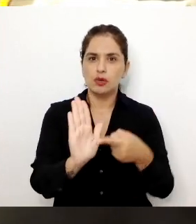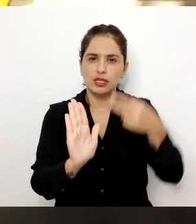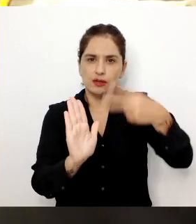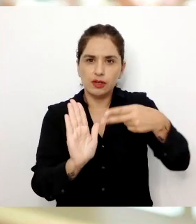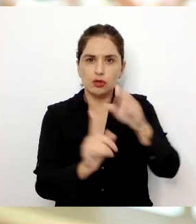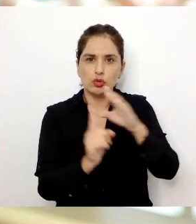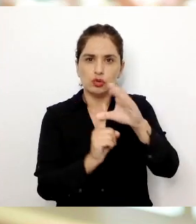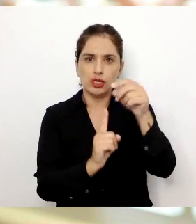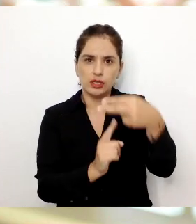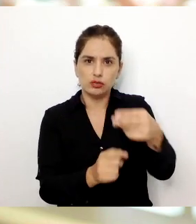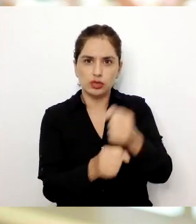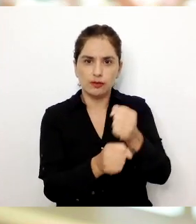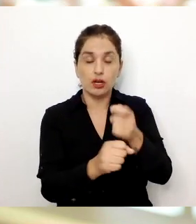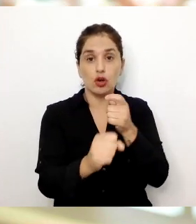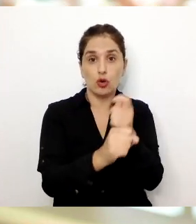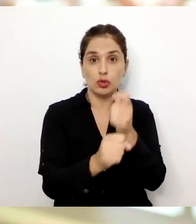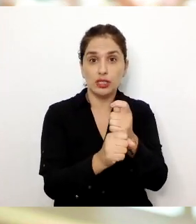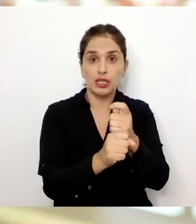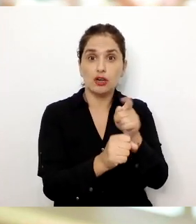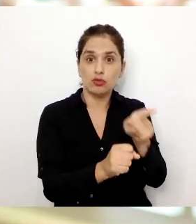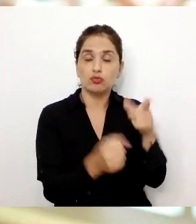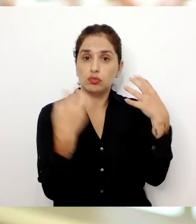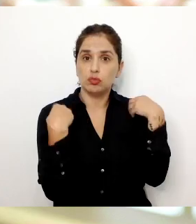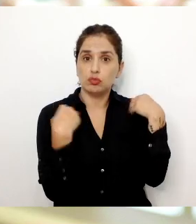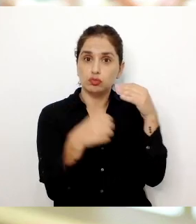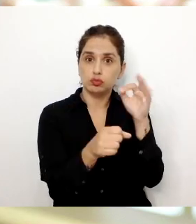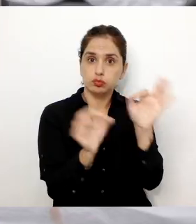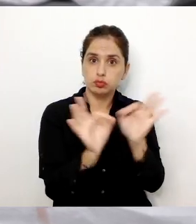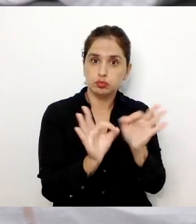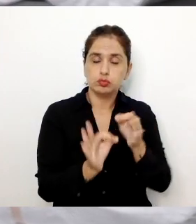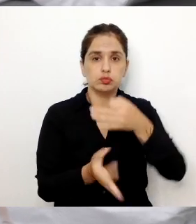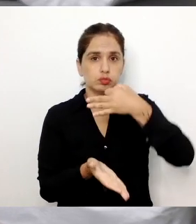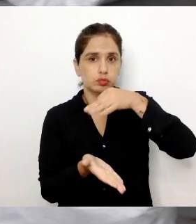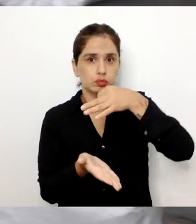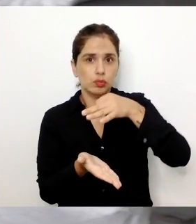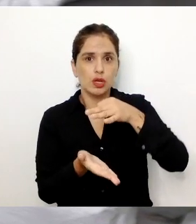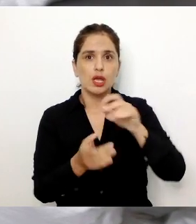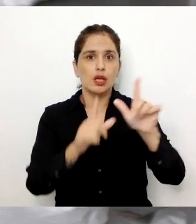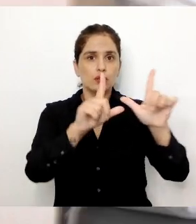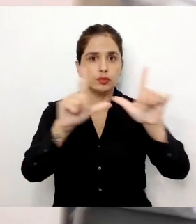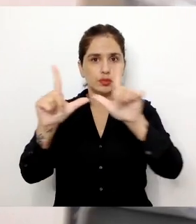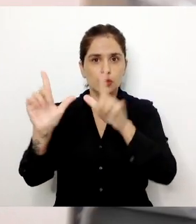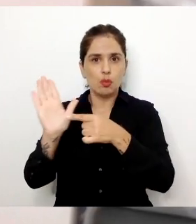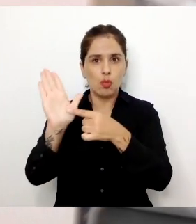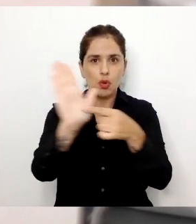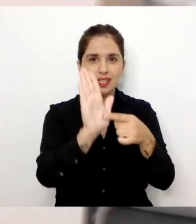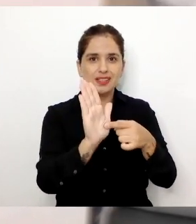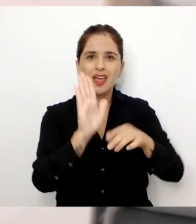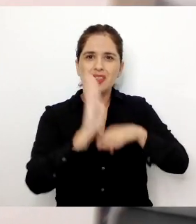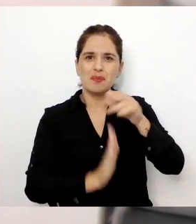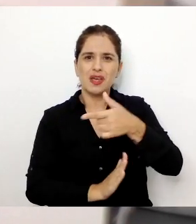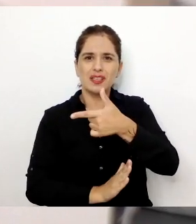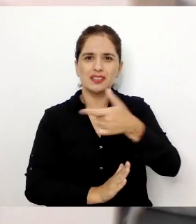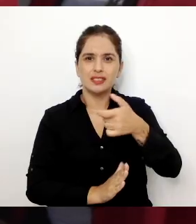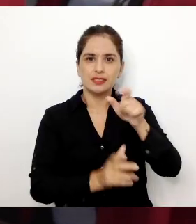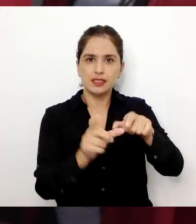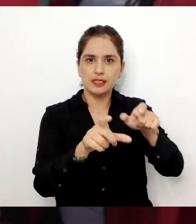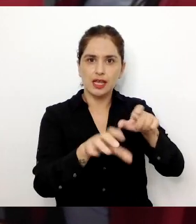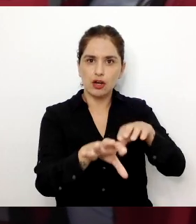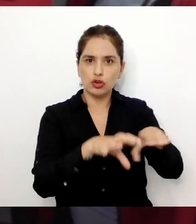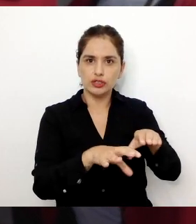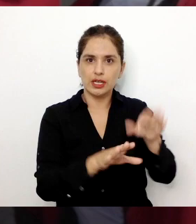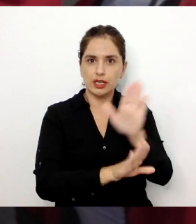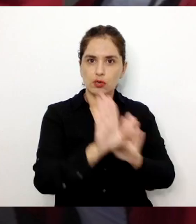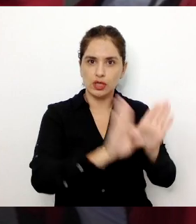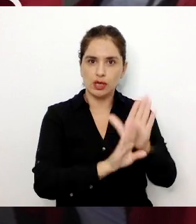sus obras, como talleres guiados por los mismos cultores, exposiciones y una colección de más de 700 piezas que custodiamos. El